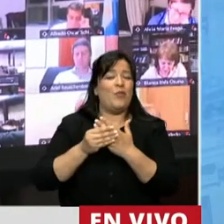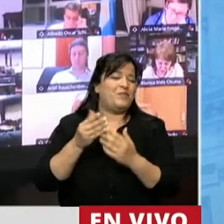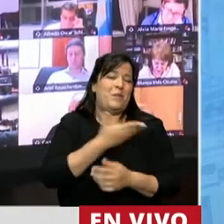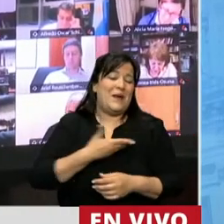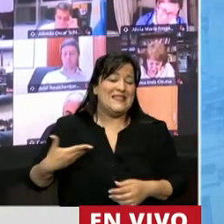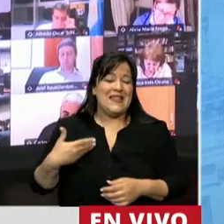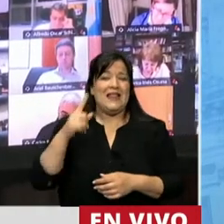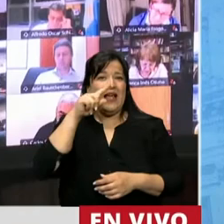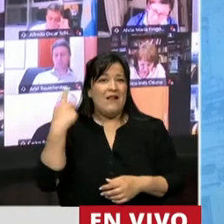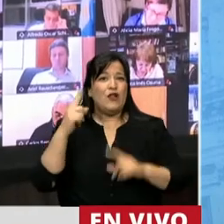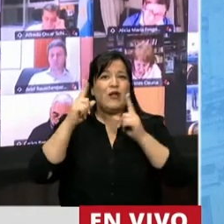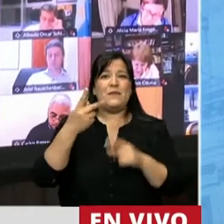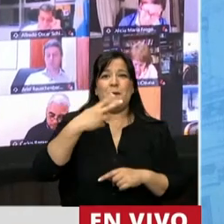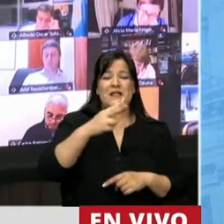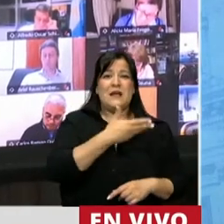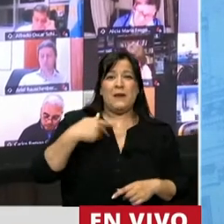hicieron durante la campaña.